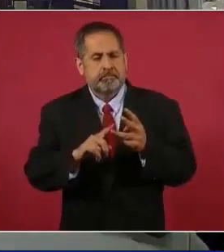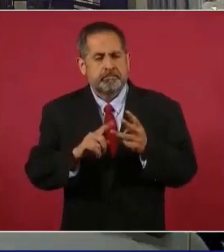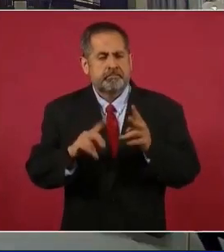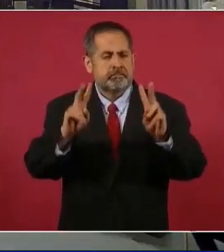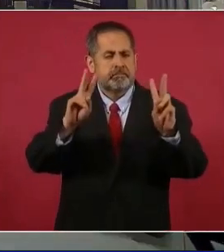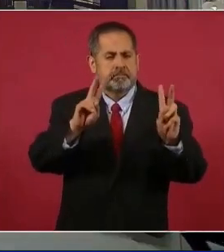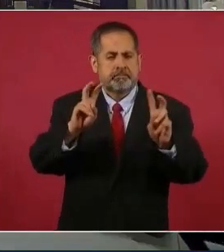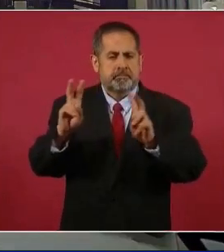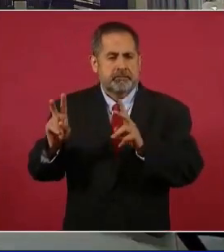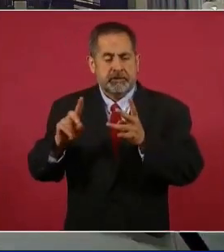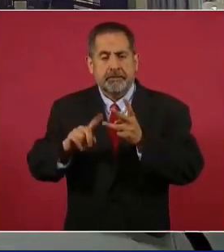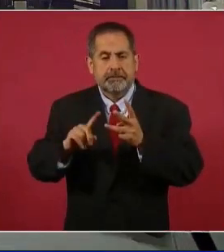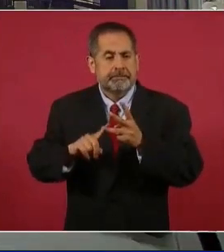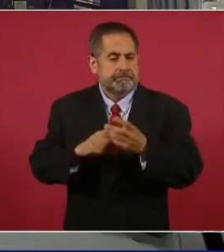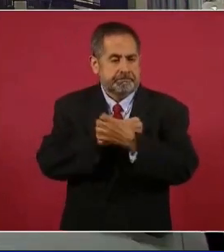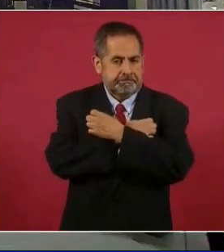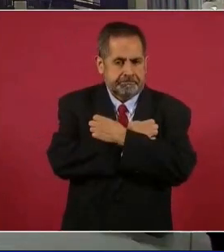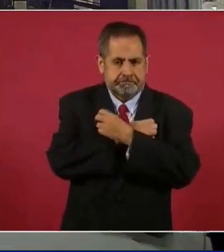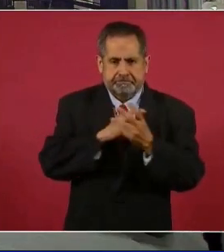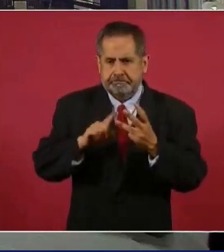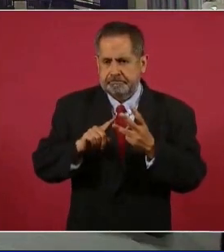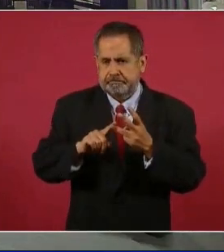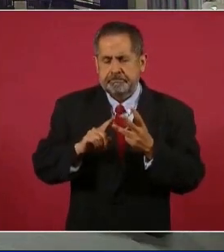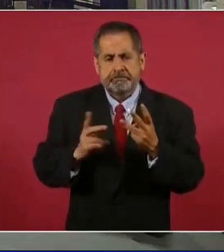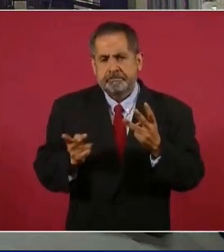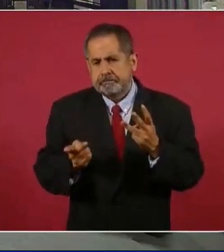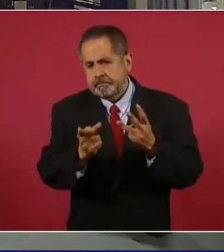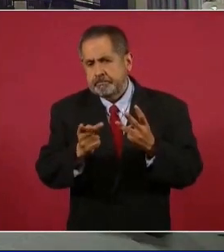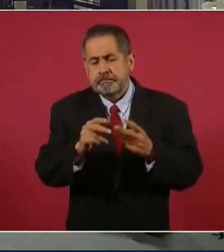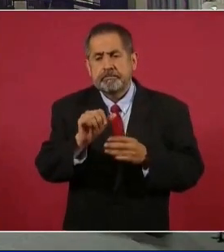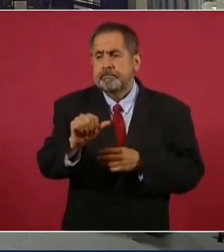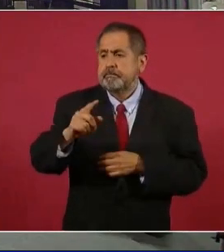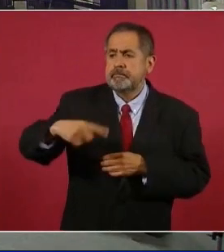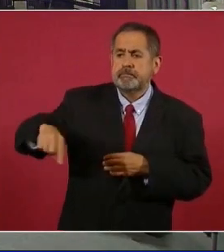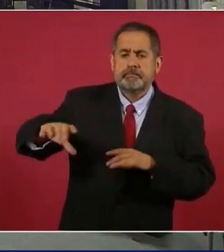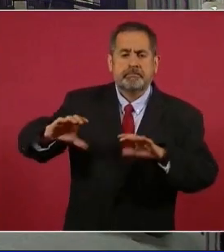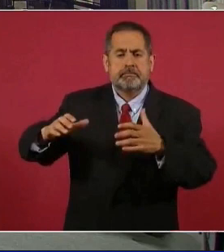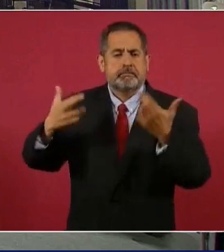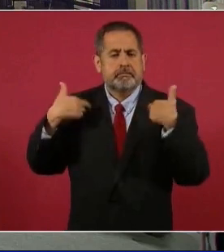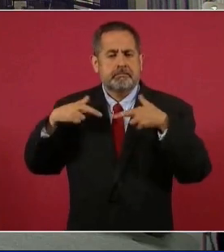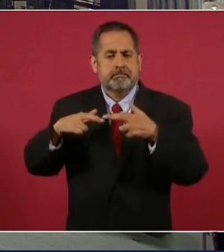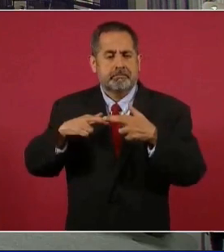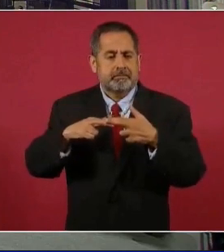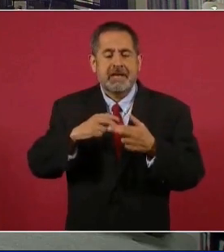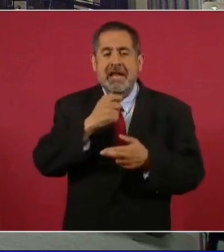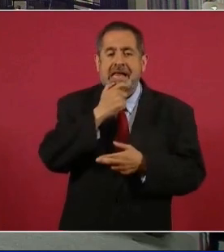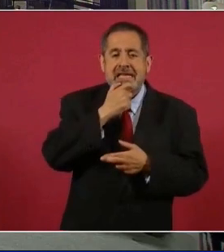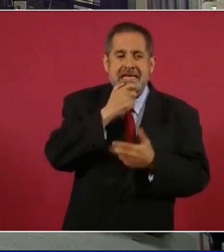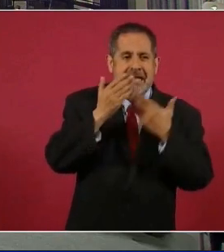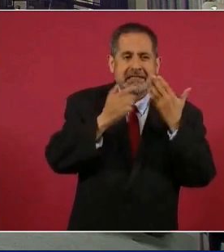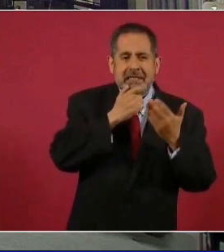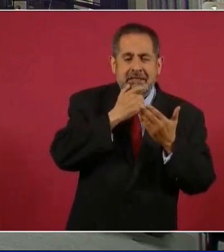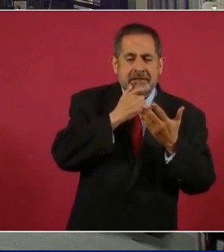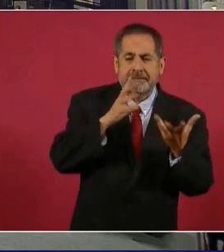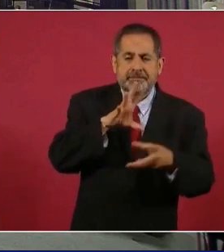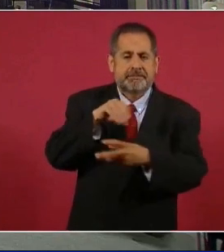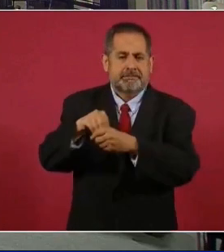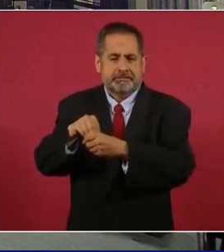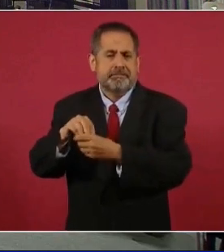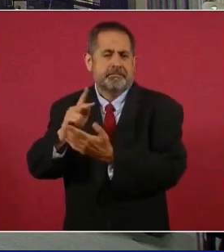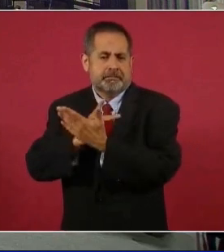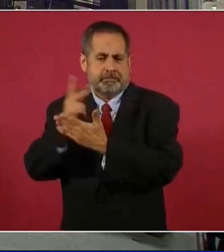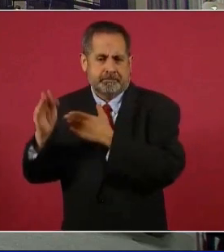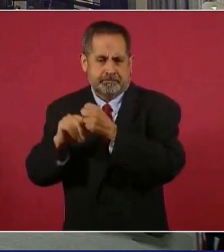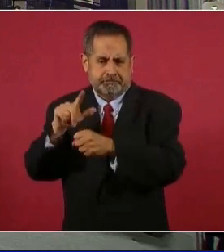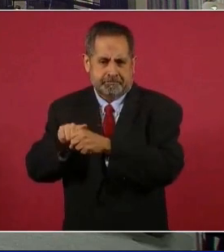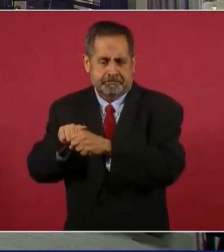de educación. Y el segundo va en rigor de los maestros y maestras de inglés adscritos al programa federal PRONI. Ellos hasta